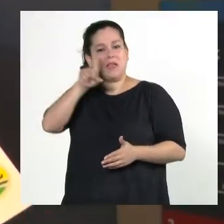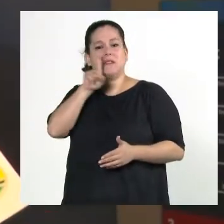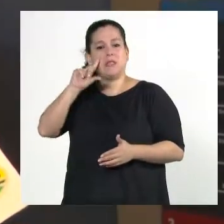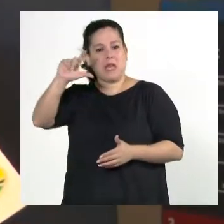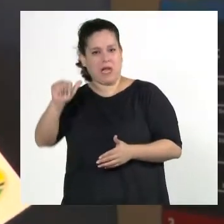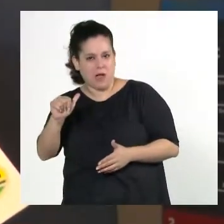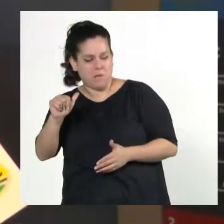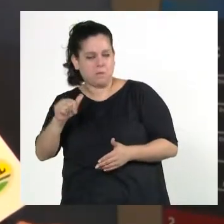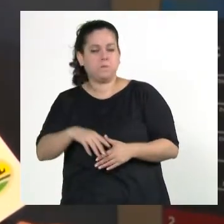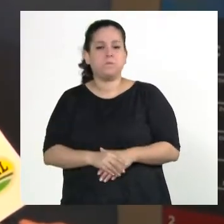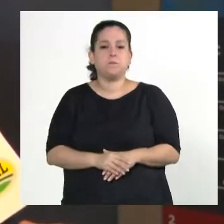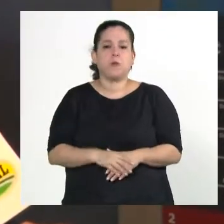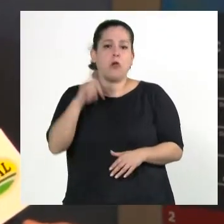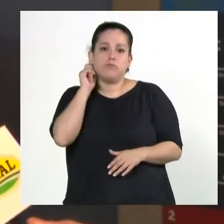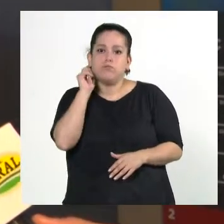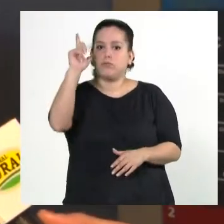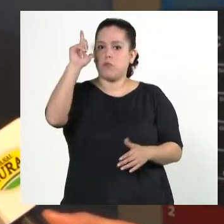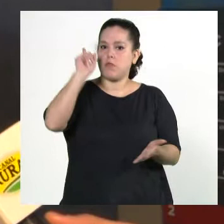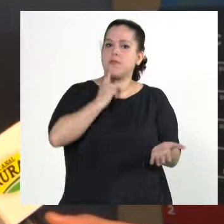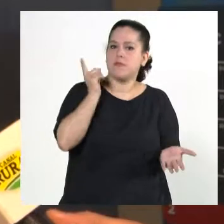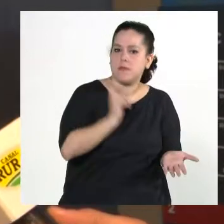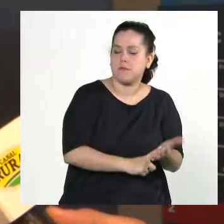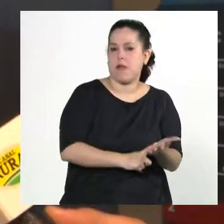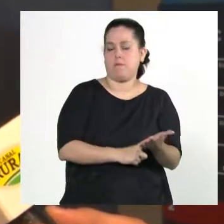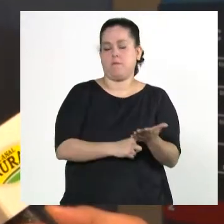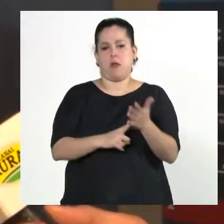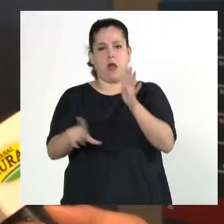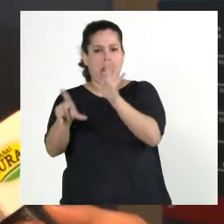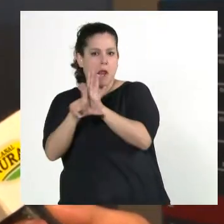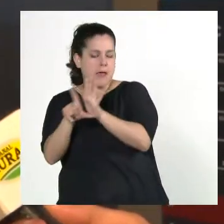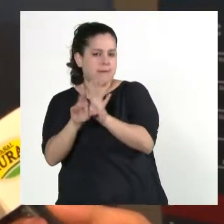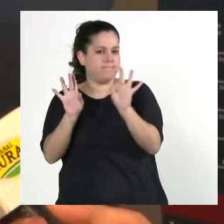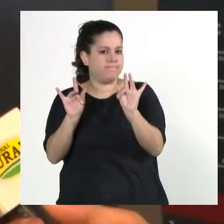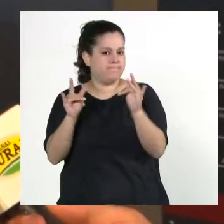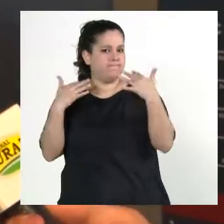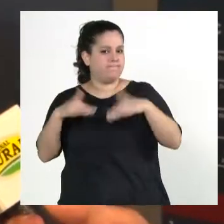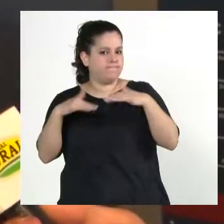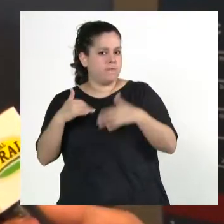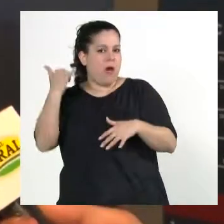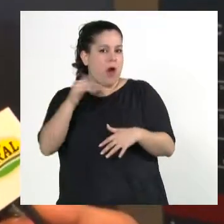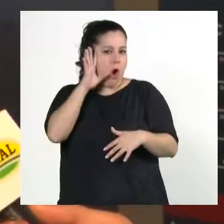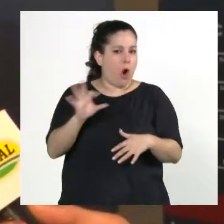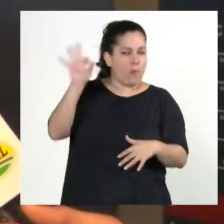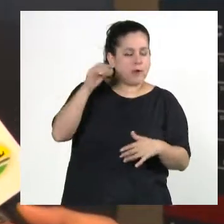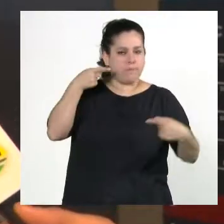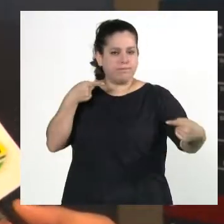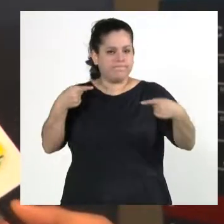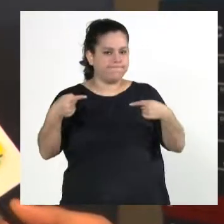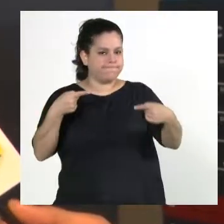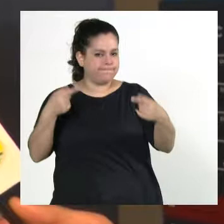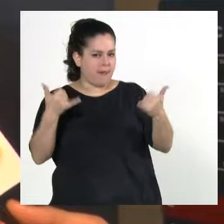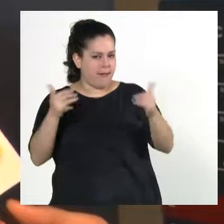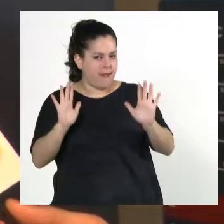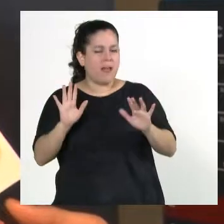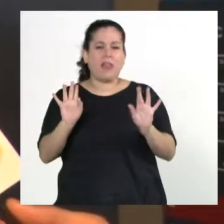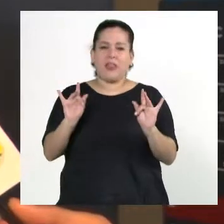Logramos un dictamen. En una ley que es compleja, en una ley que enfrenta intereses, en una ley que es difícil encontrar